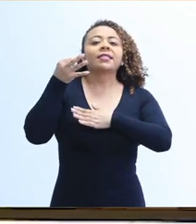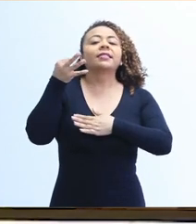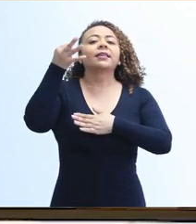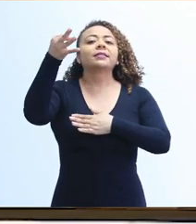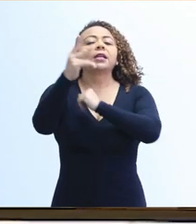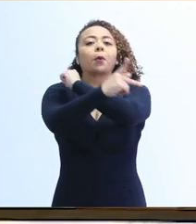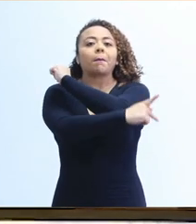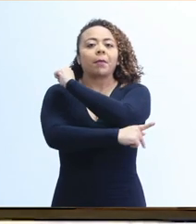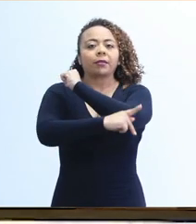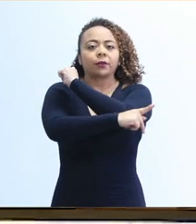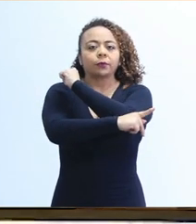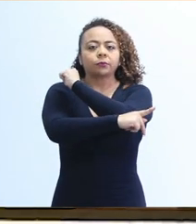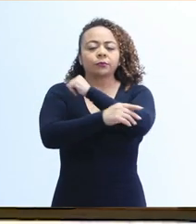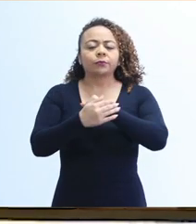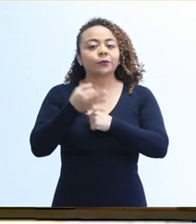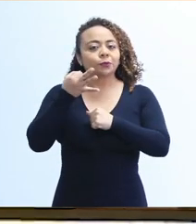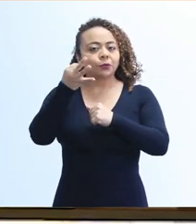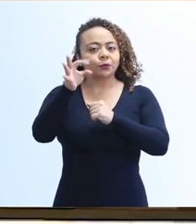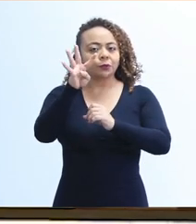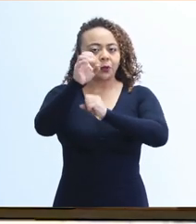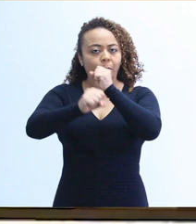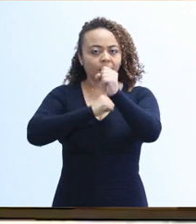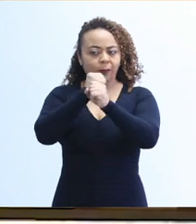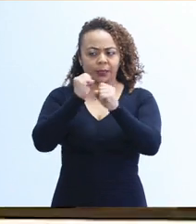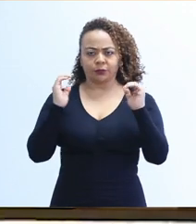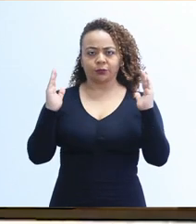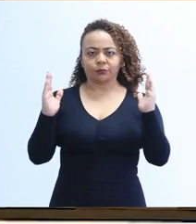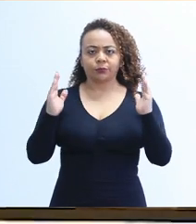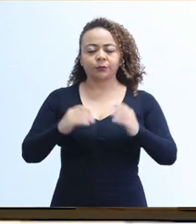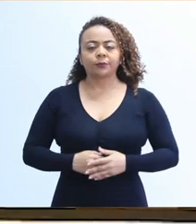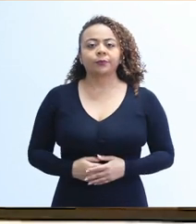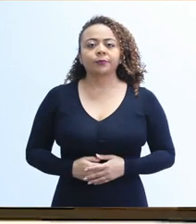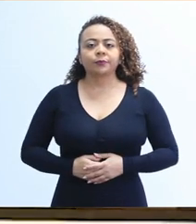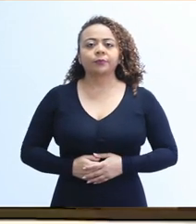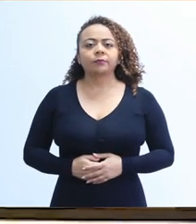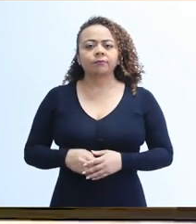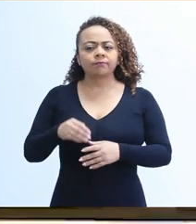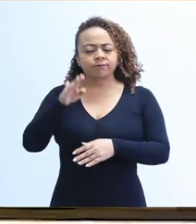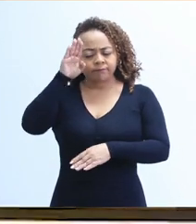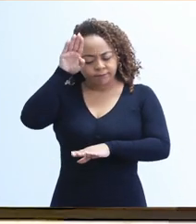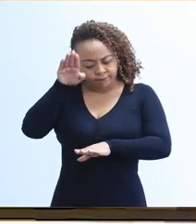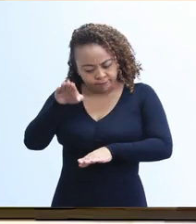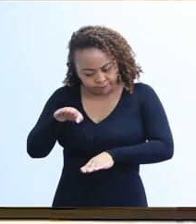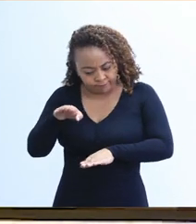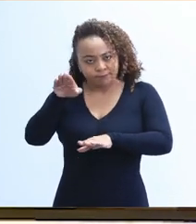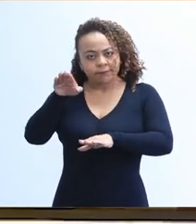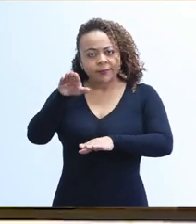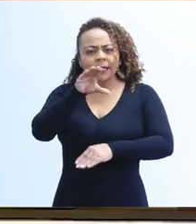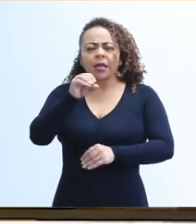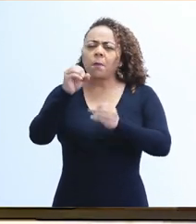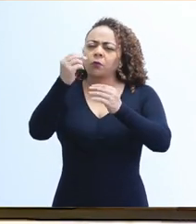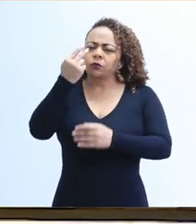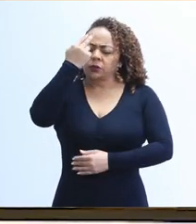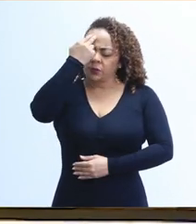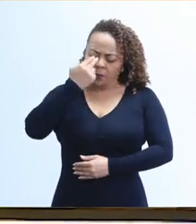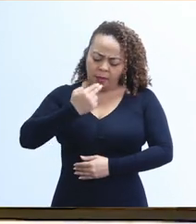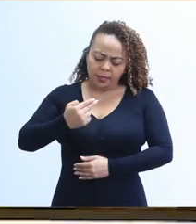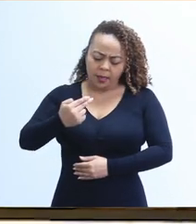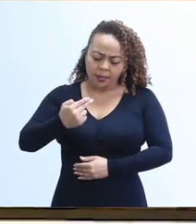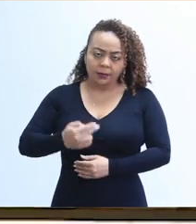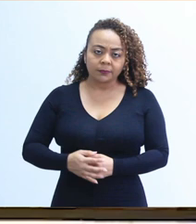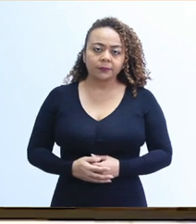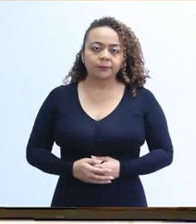destino patrio durante los próximos cuatro años. Con reverencia y muchísima